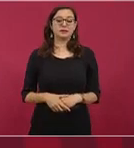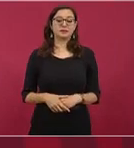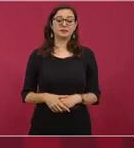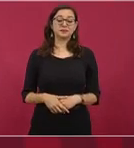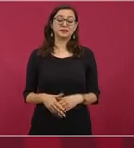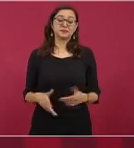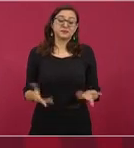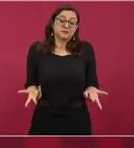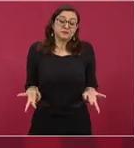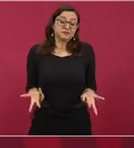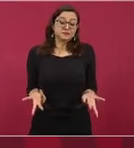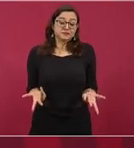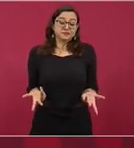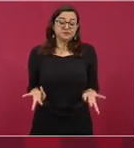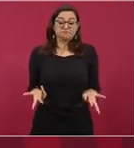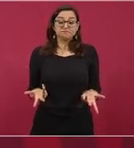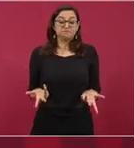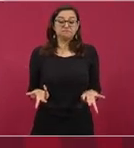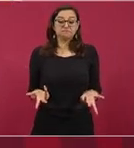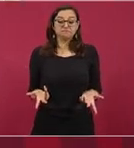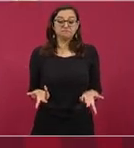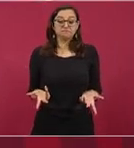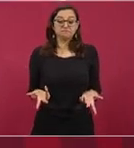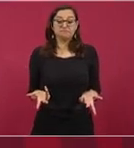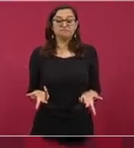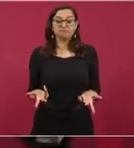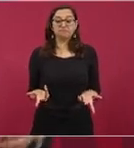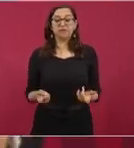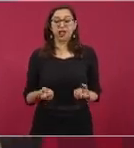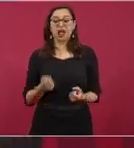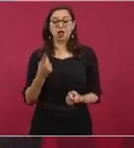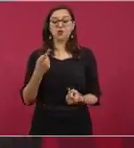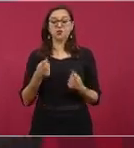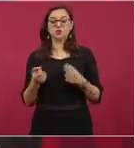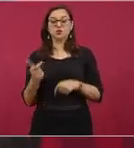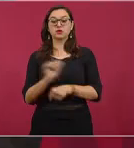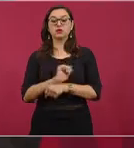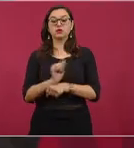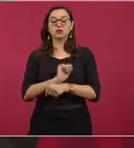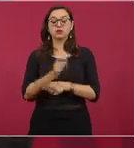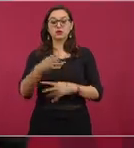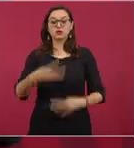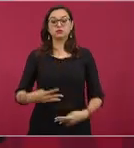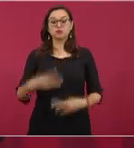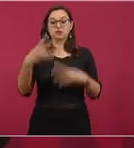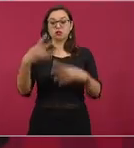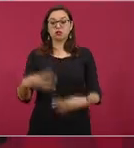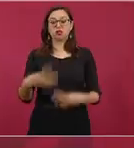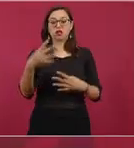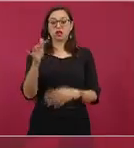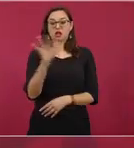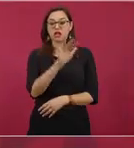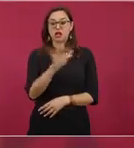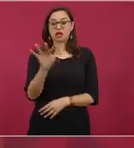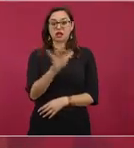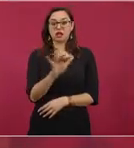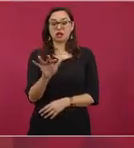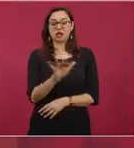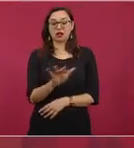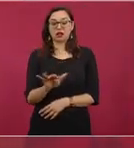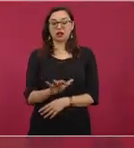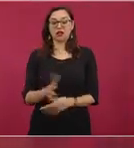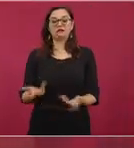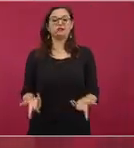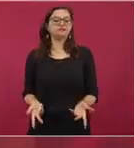algunos estaban ahí leyendo y muy claramente